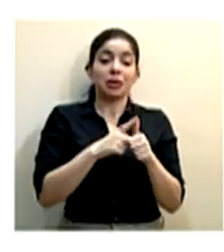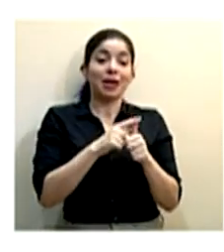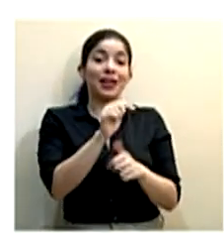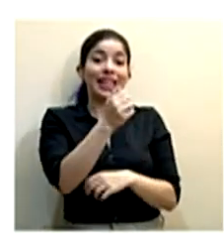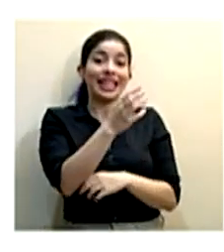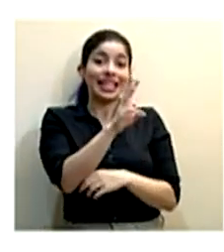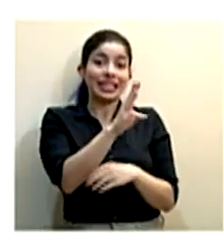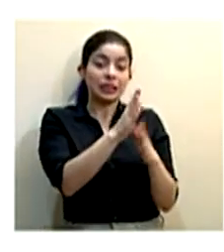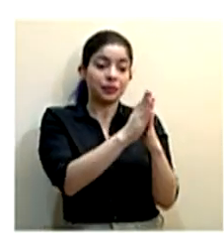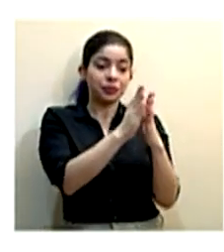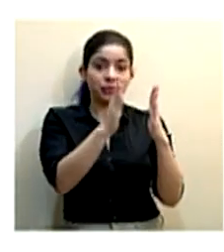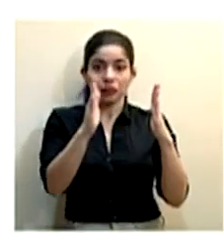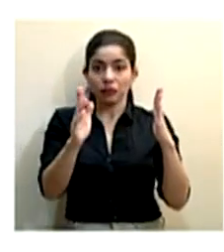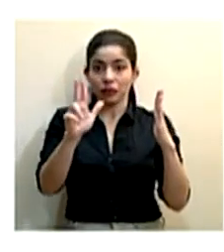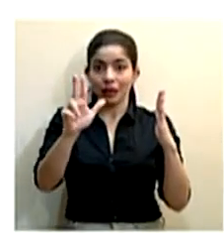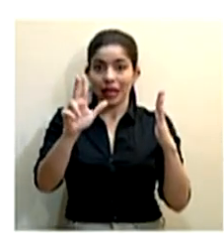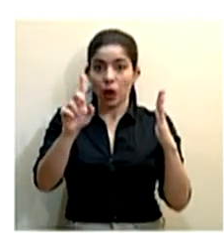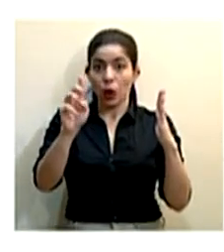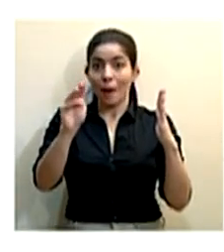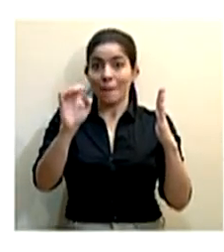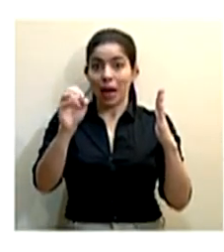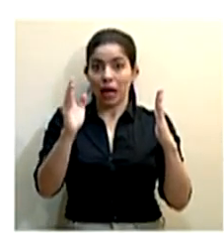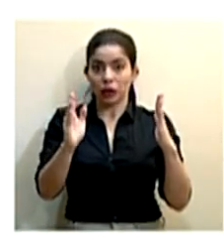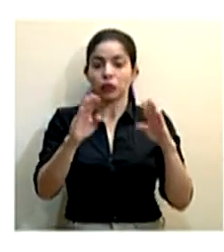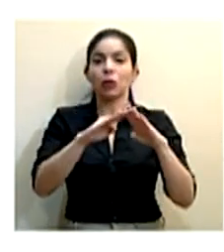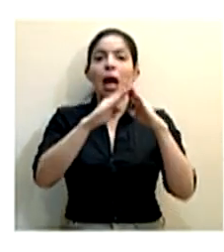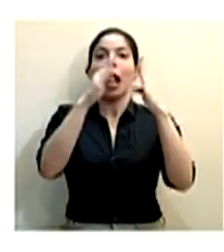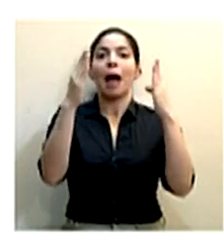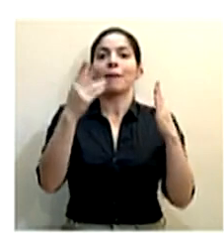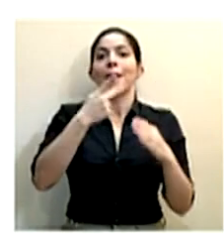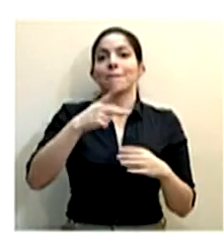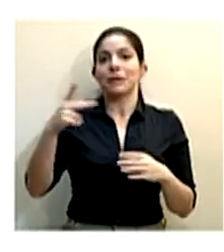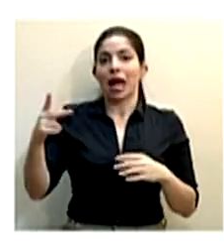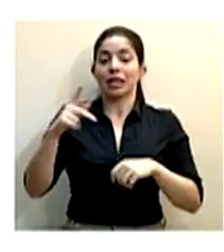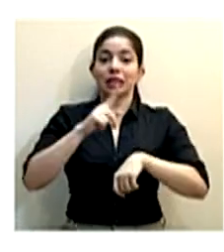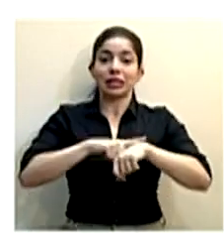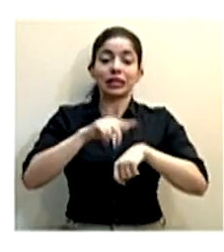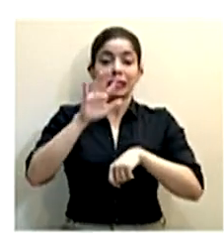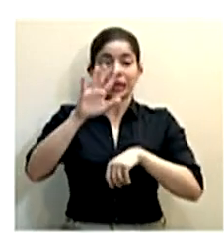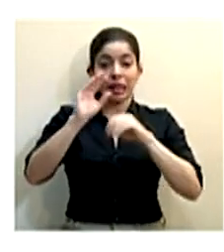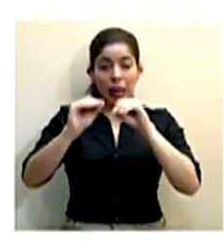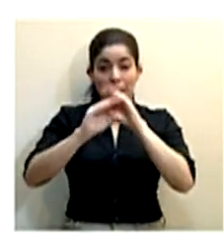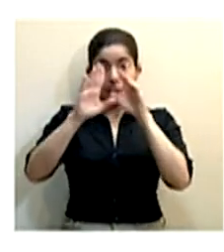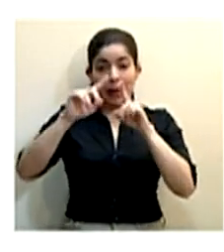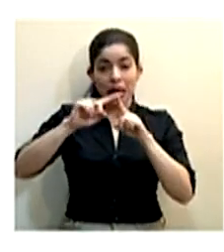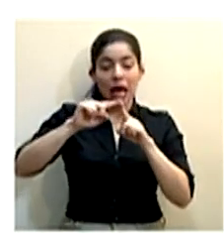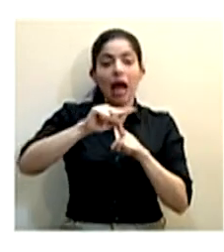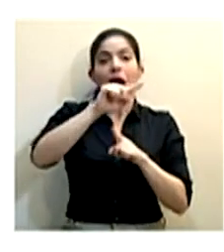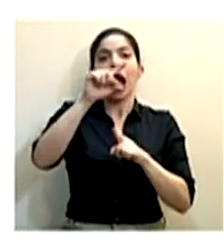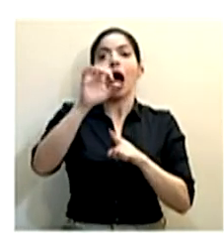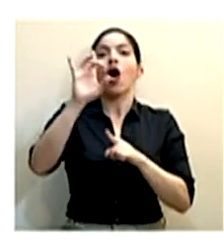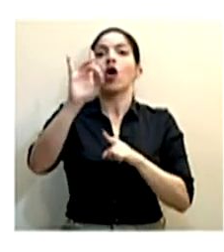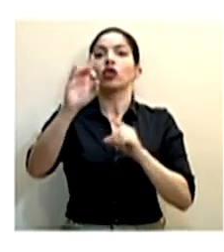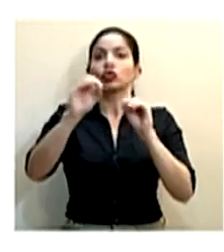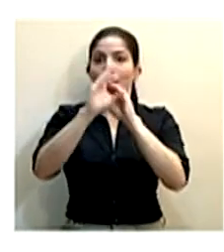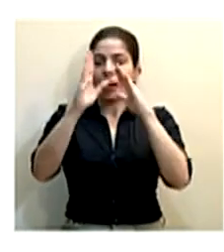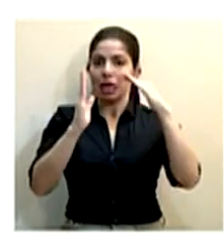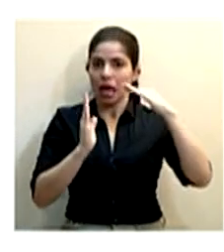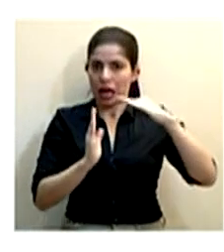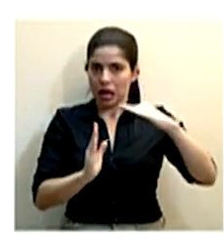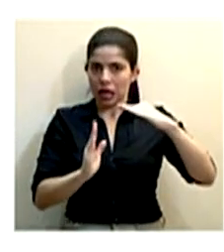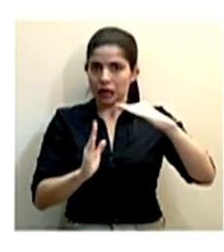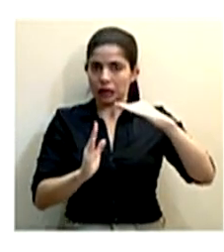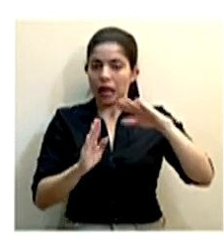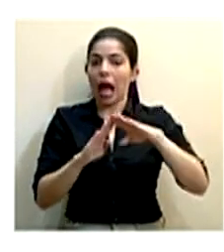al 31 de mayo con playas abiertas de 5 de la mañana a 8 de la mañana. Esto es una